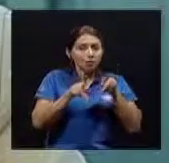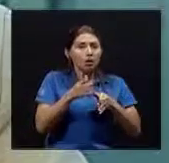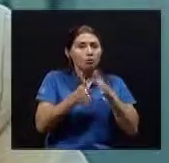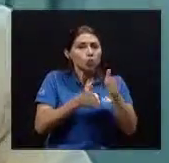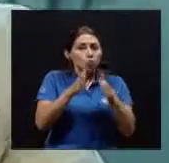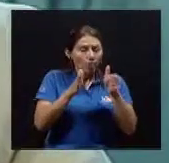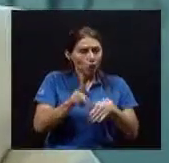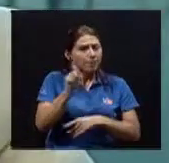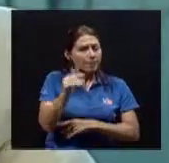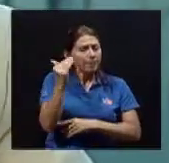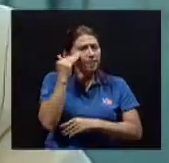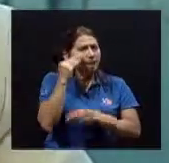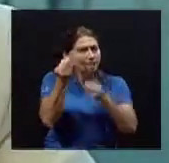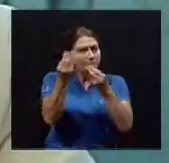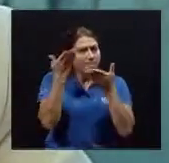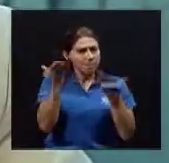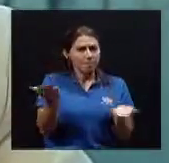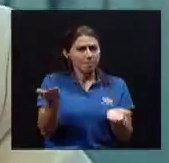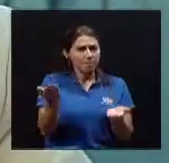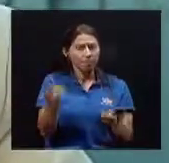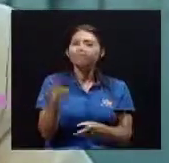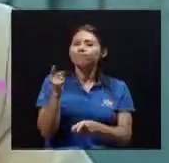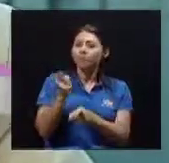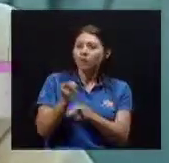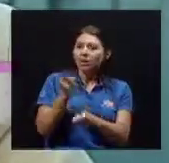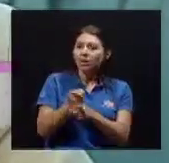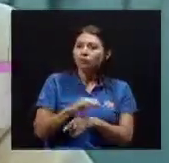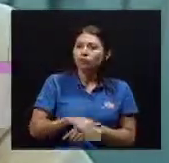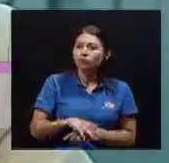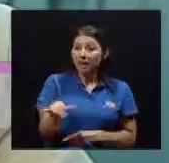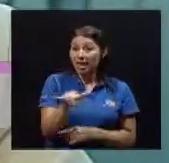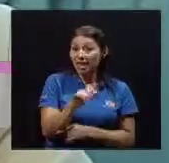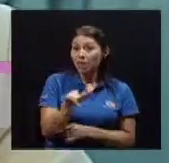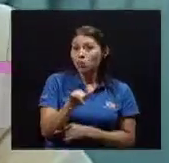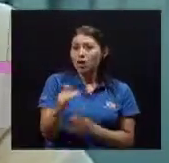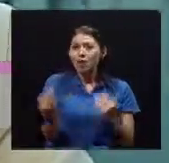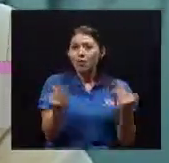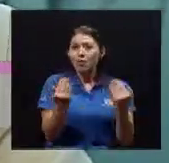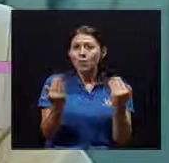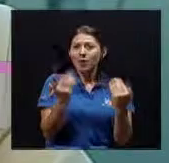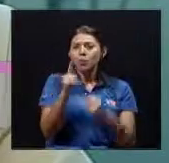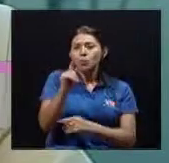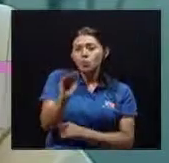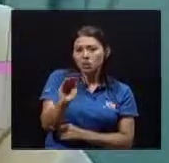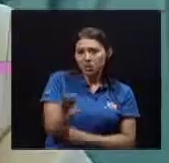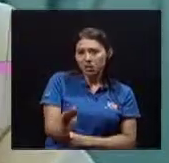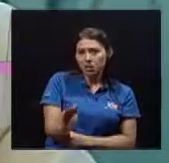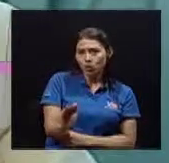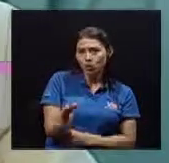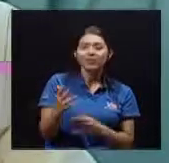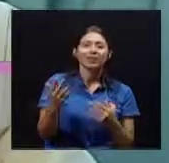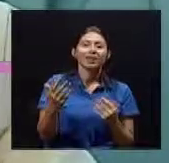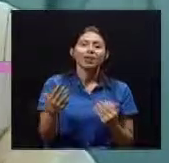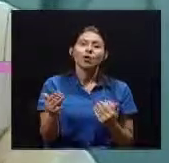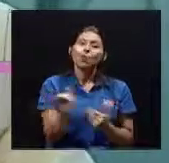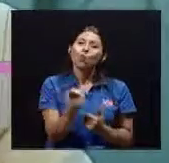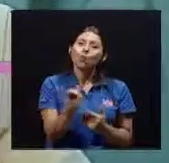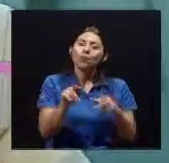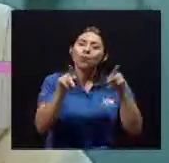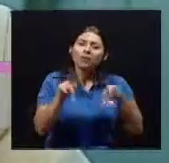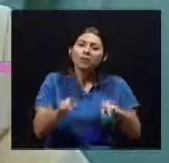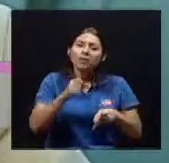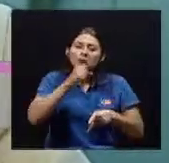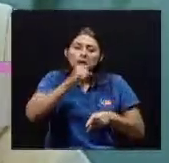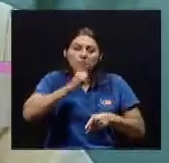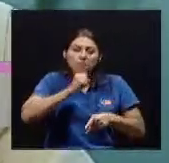Es correcto Al igual que un niño Cuando los adultos mayores Pues van teniendo Diferentes